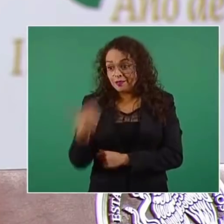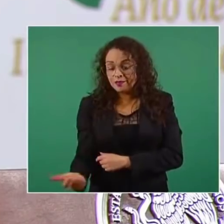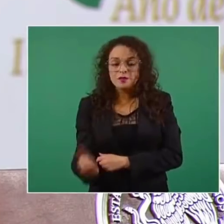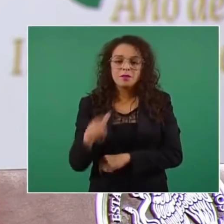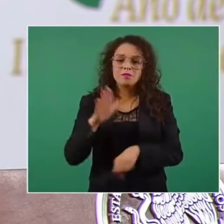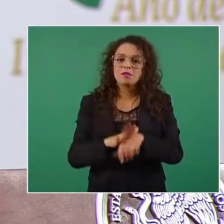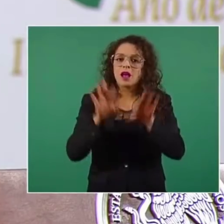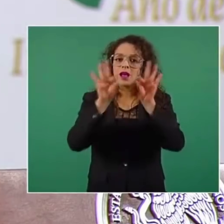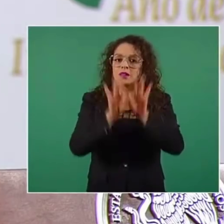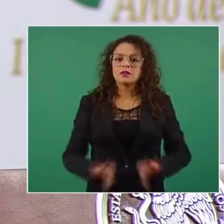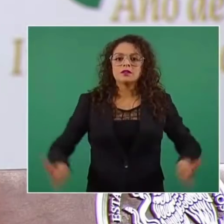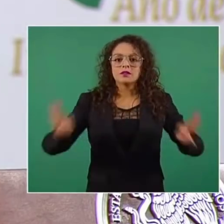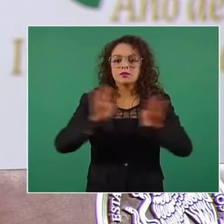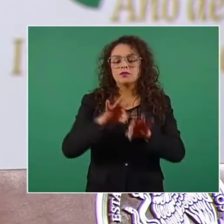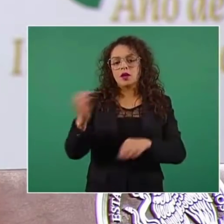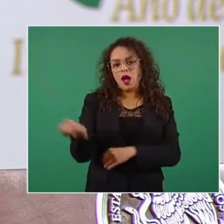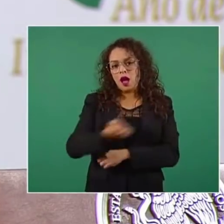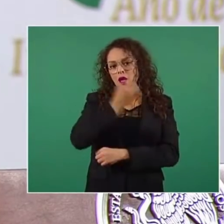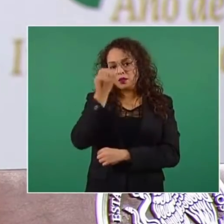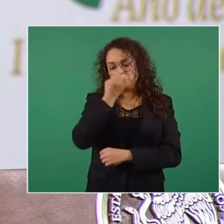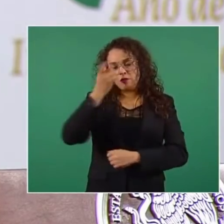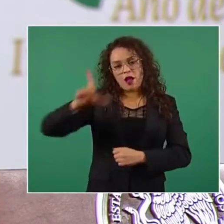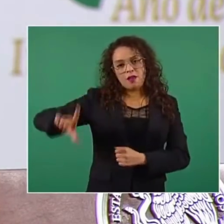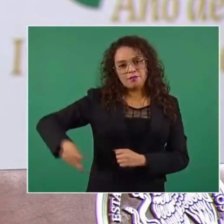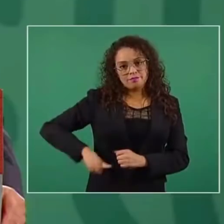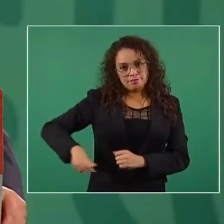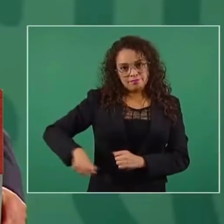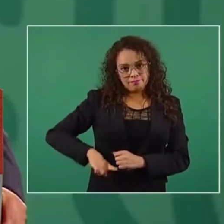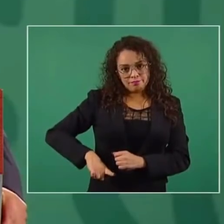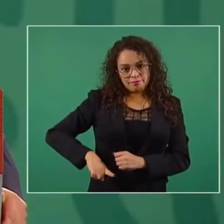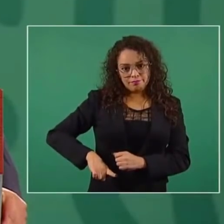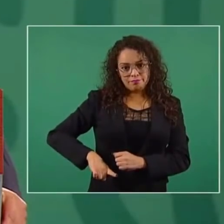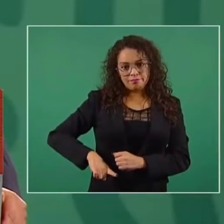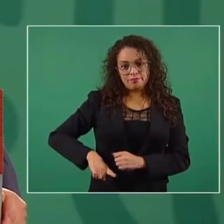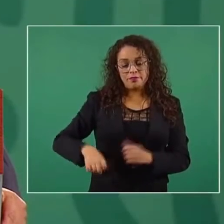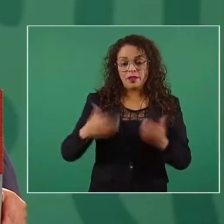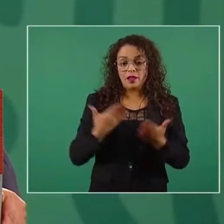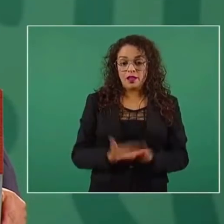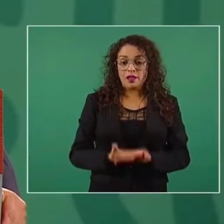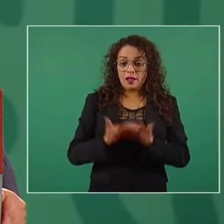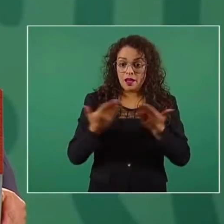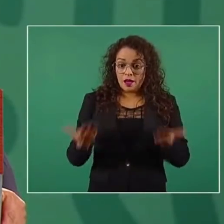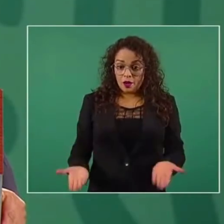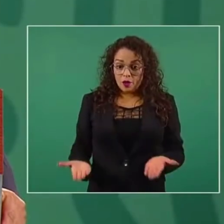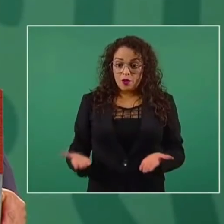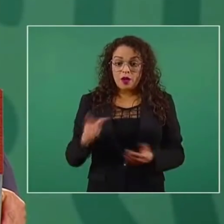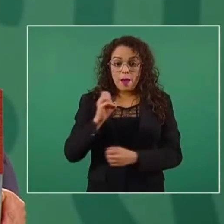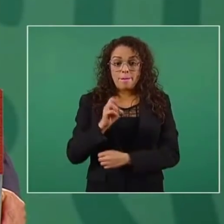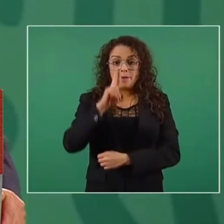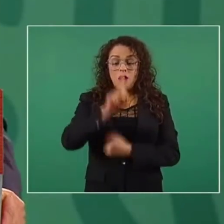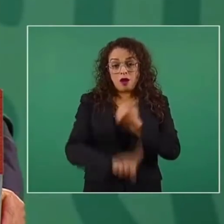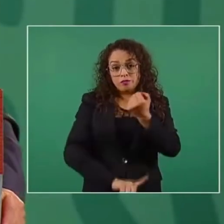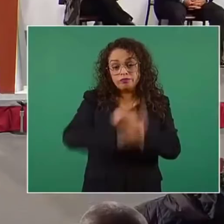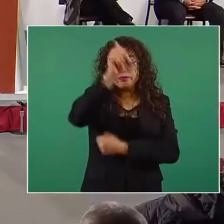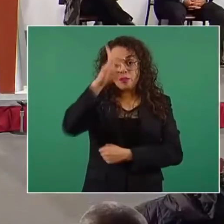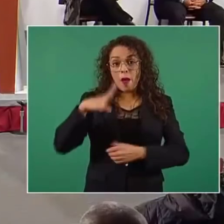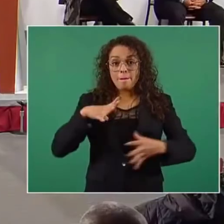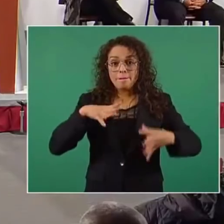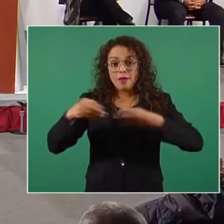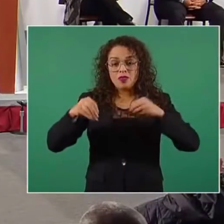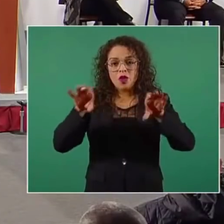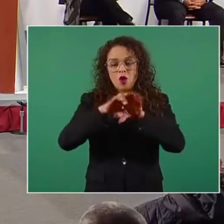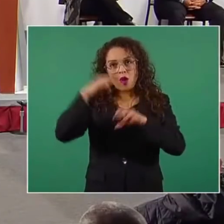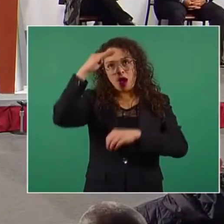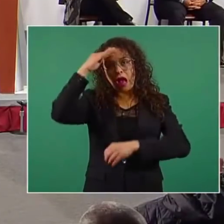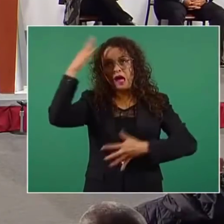de la escuela pública y avanzar ante las condiciones y retos derivados de la pandemia. El